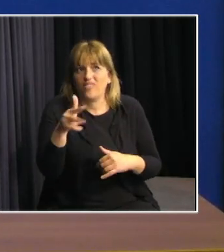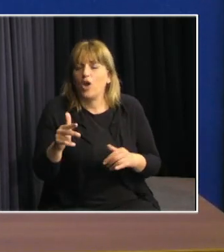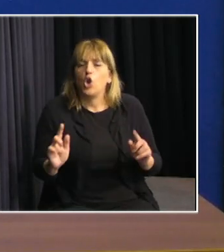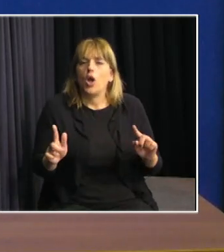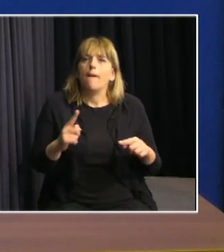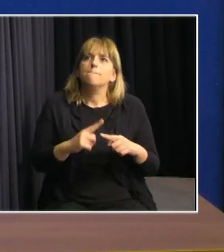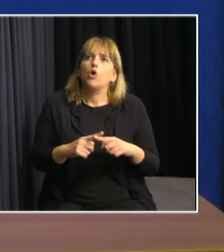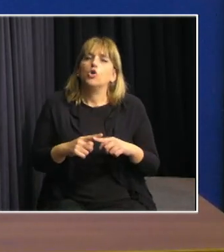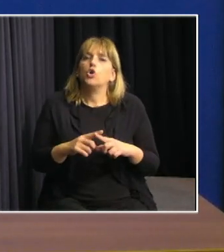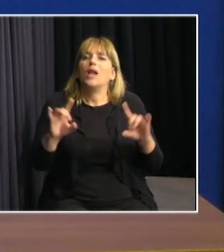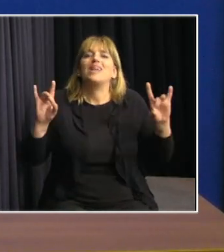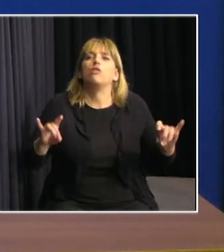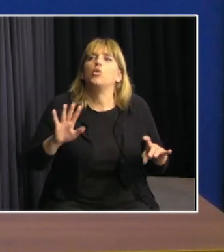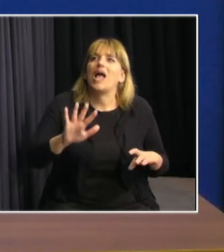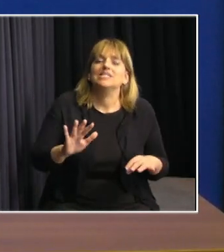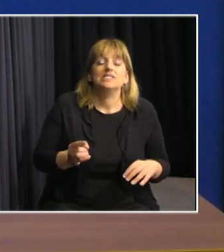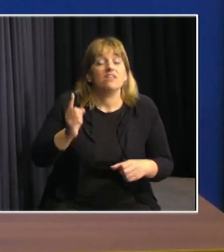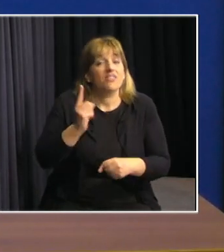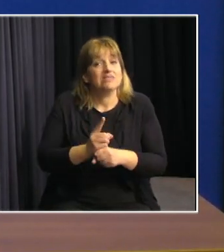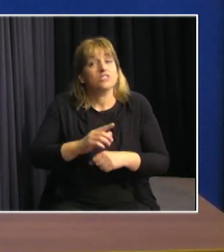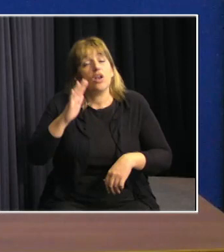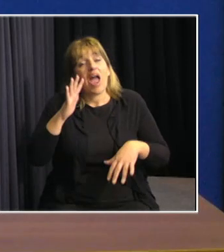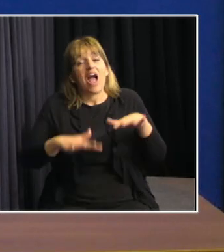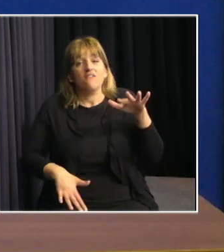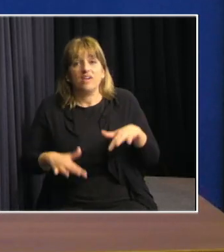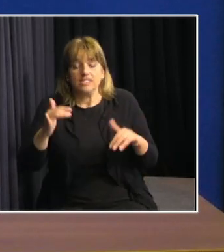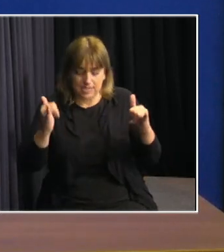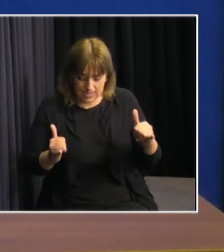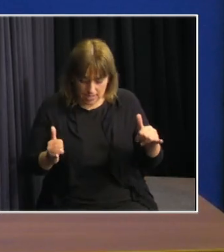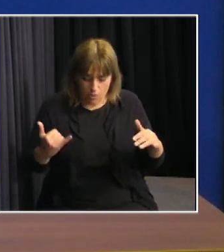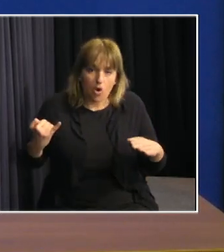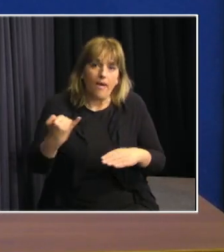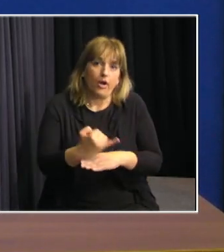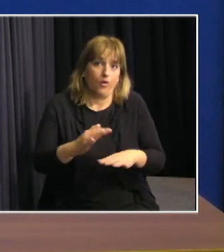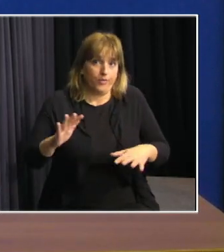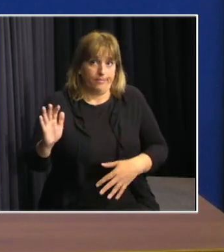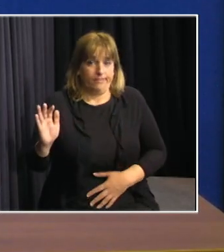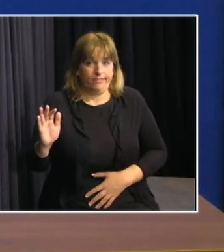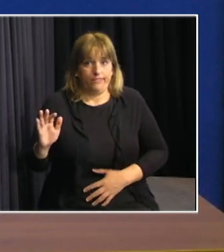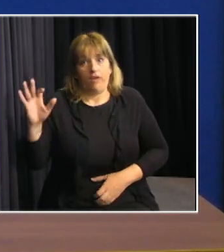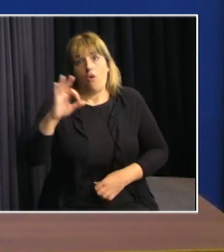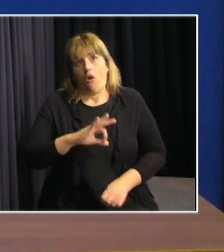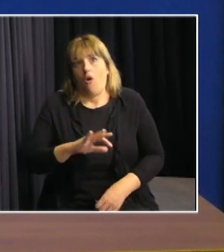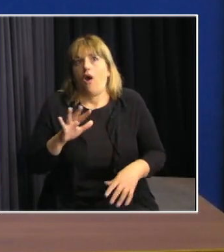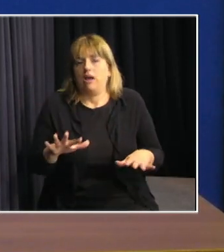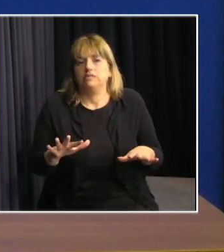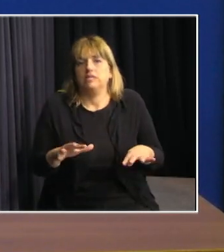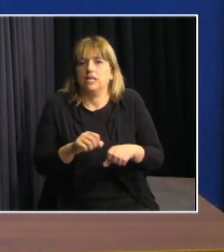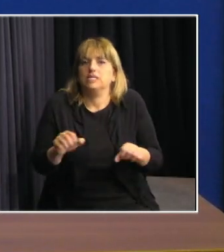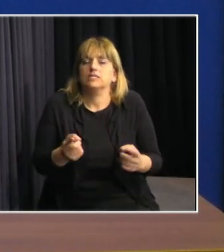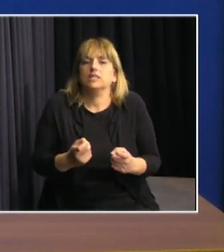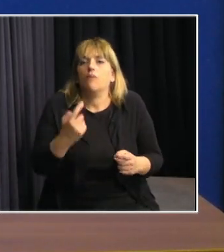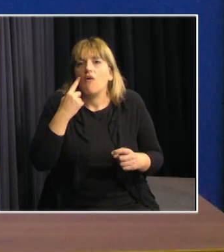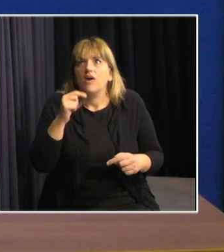trata de desastres naturales sino de decisiones desacertadas o por lo menos que tenemos que